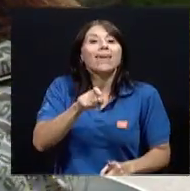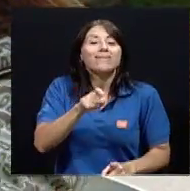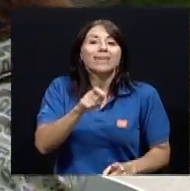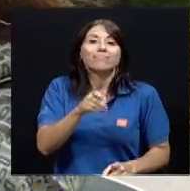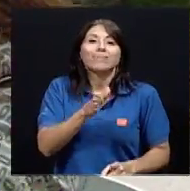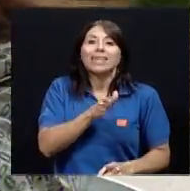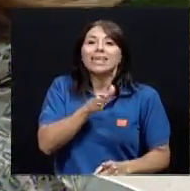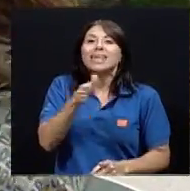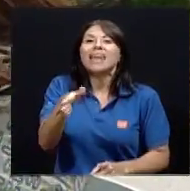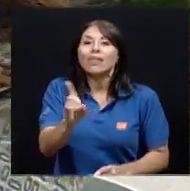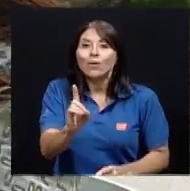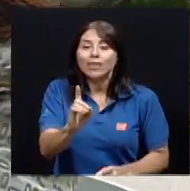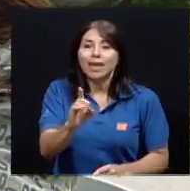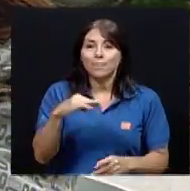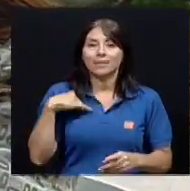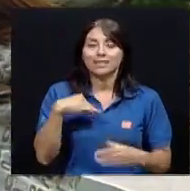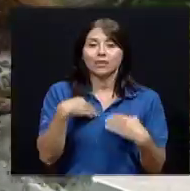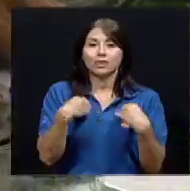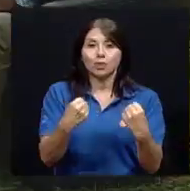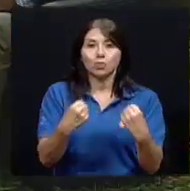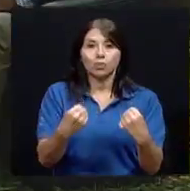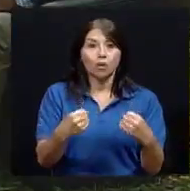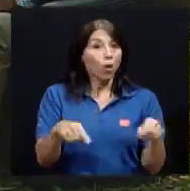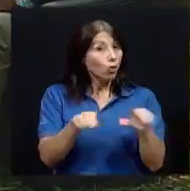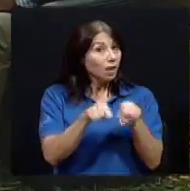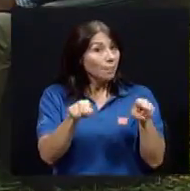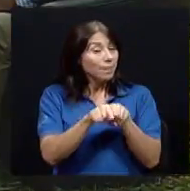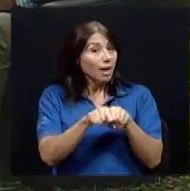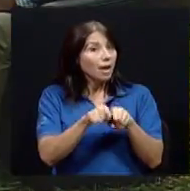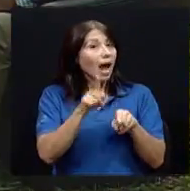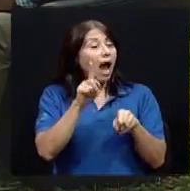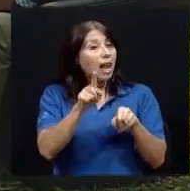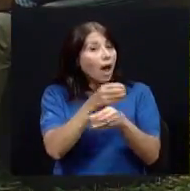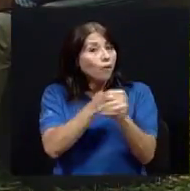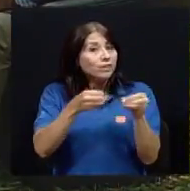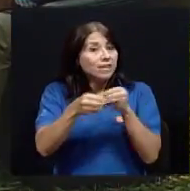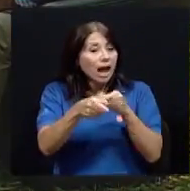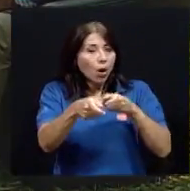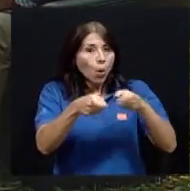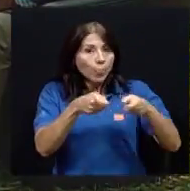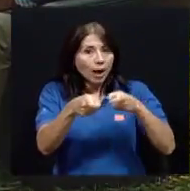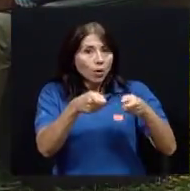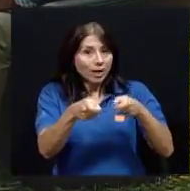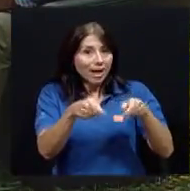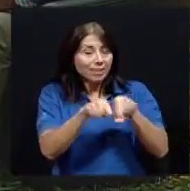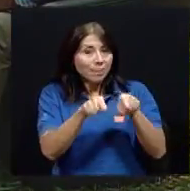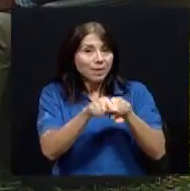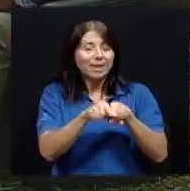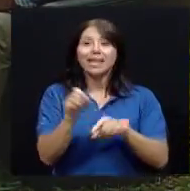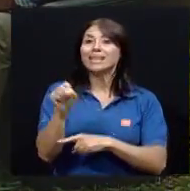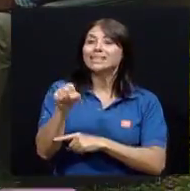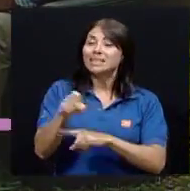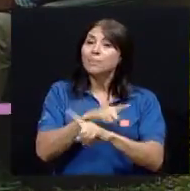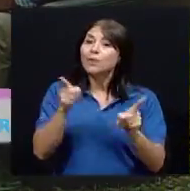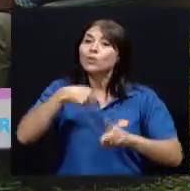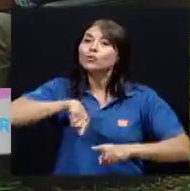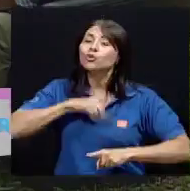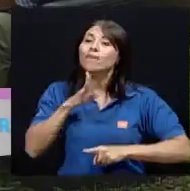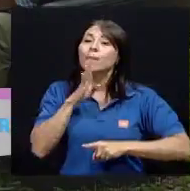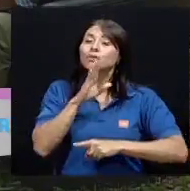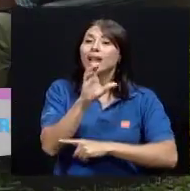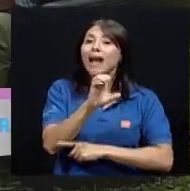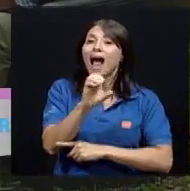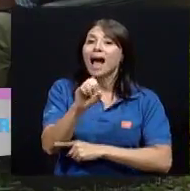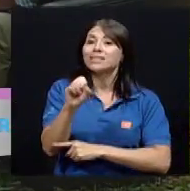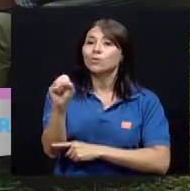que está inserta también dentro de la institución, ¿no? Claro, pero ahí estamos hablando más de la Caja del Seguro Social, ¿verdad? Eso es así. Lo que pasa